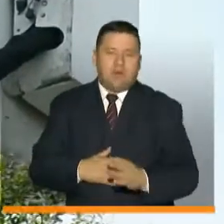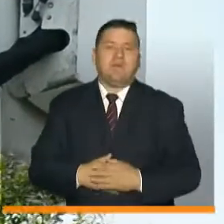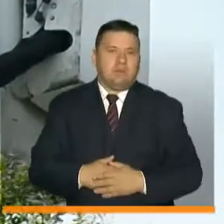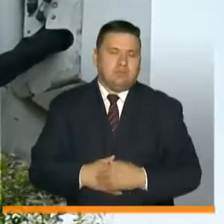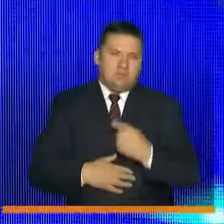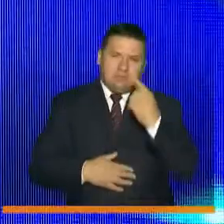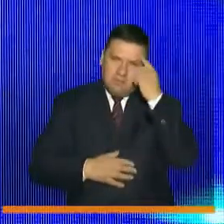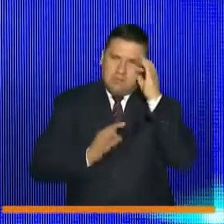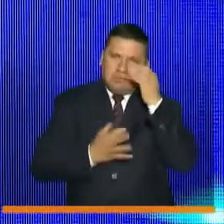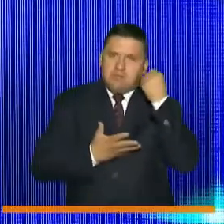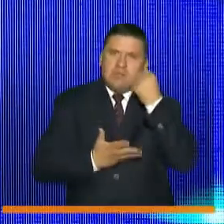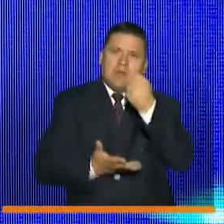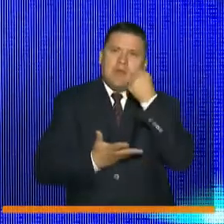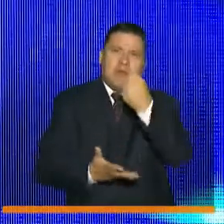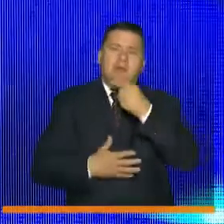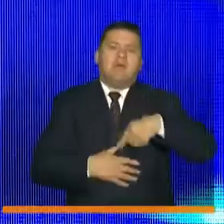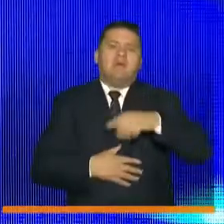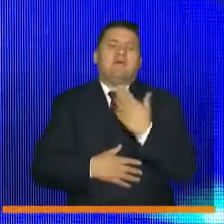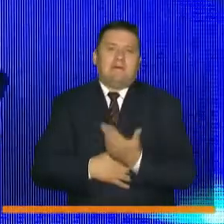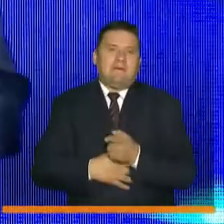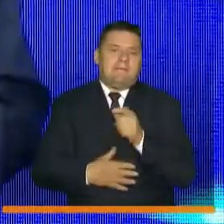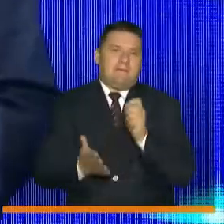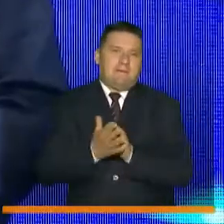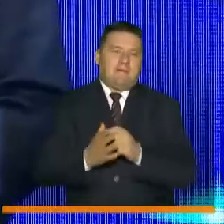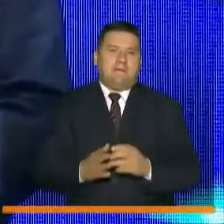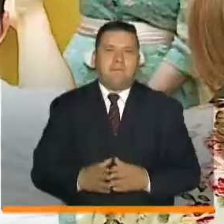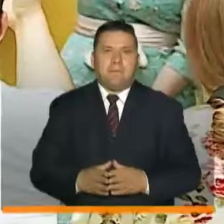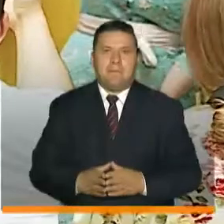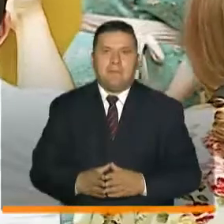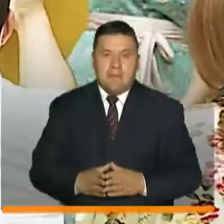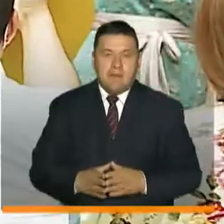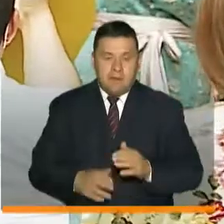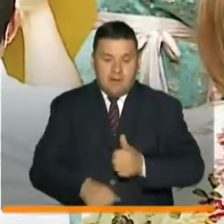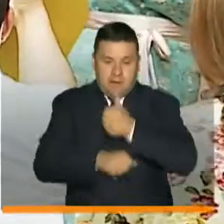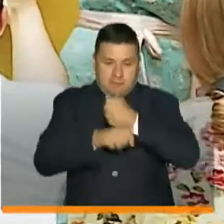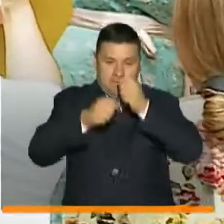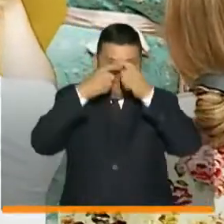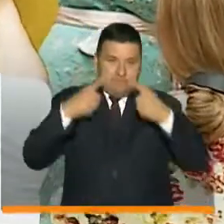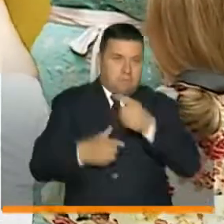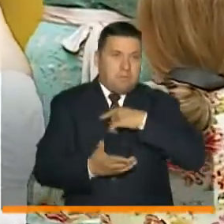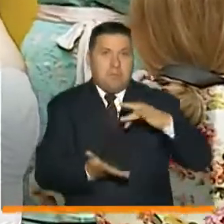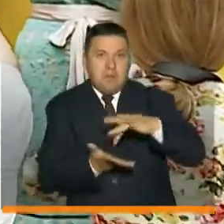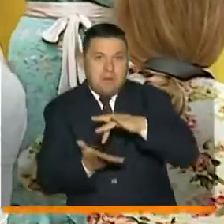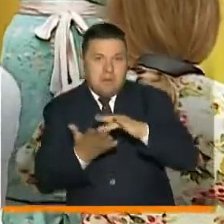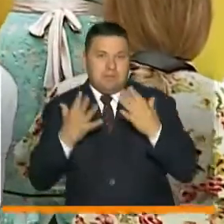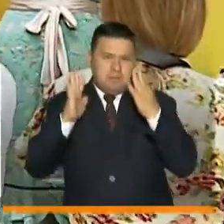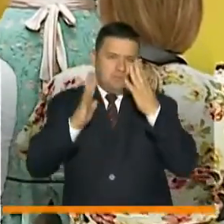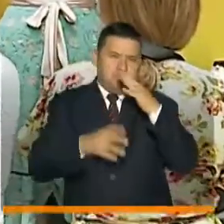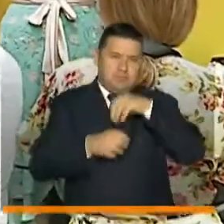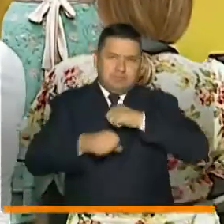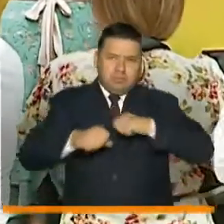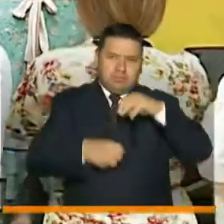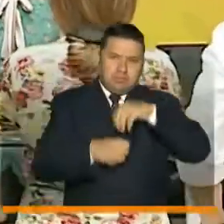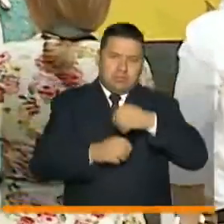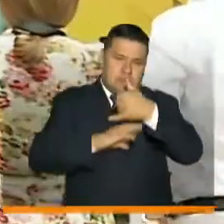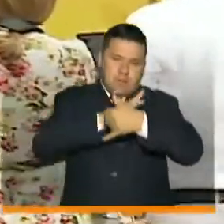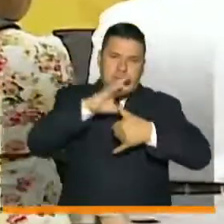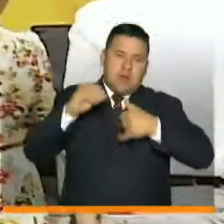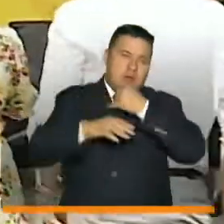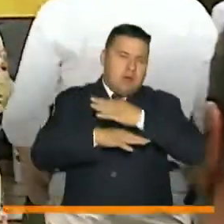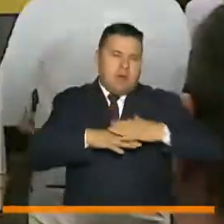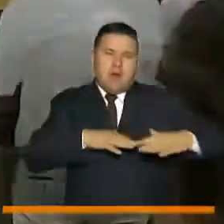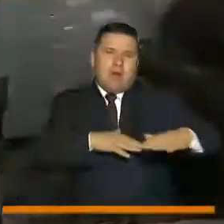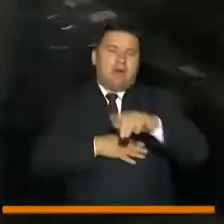se habían garantizado inversiones de esa naturaleza. El jefe de Estado también participó del evento de entrada de operación de Caribe Mar